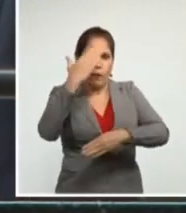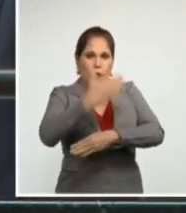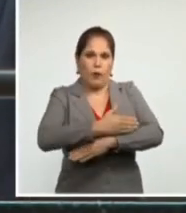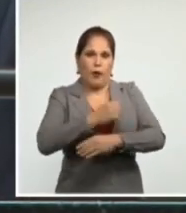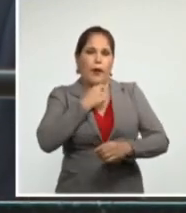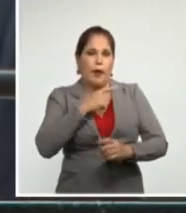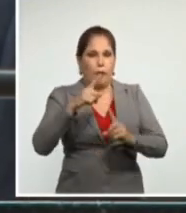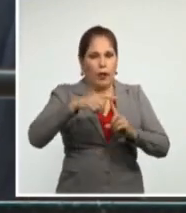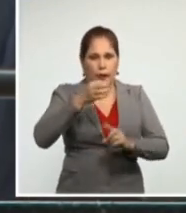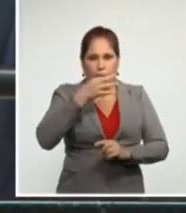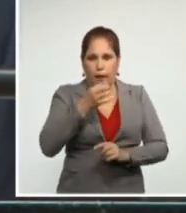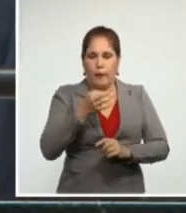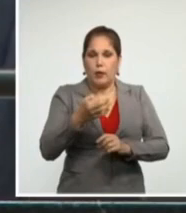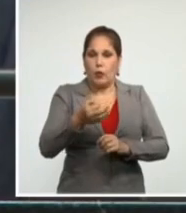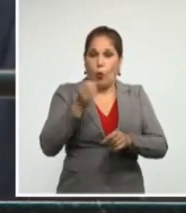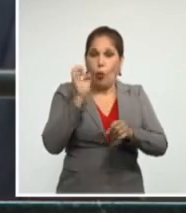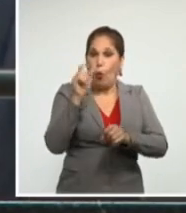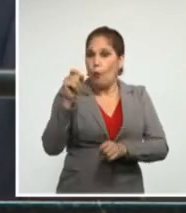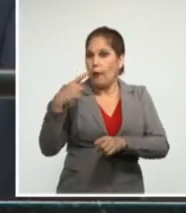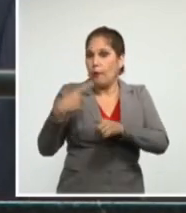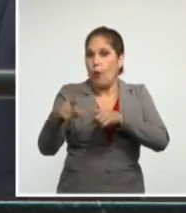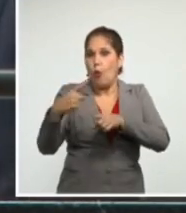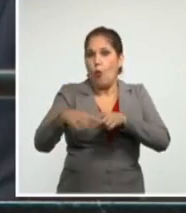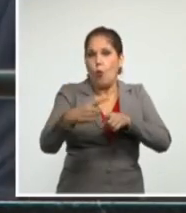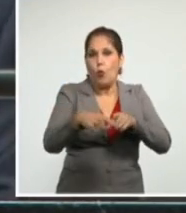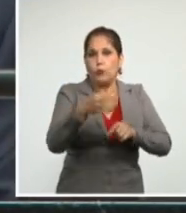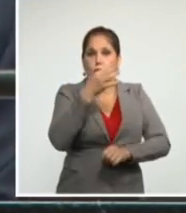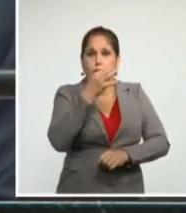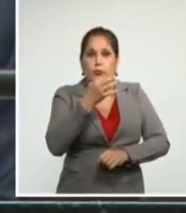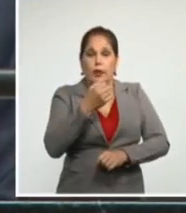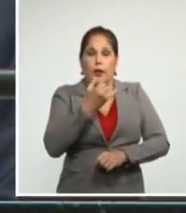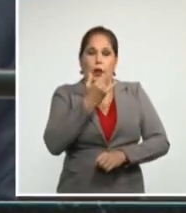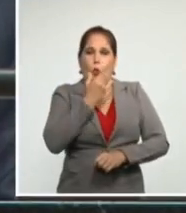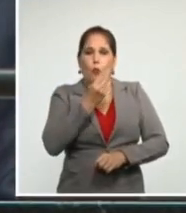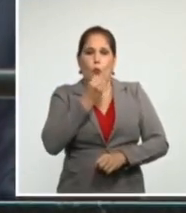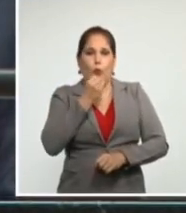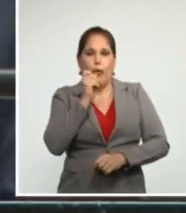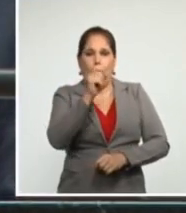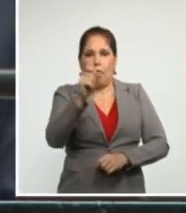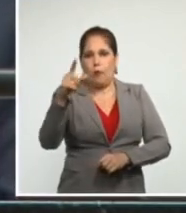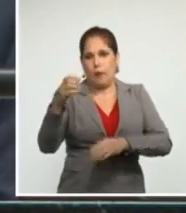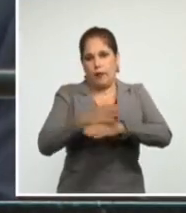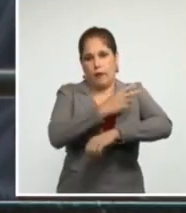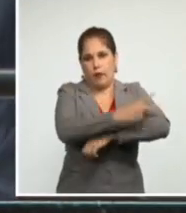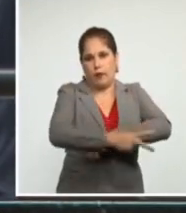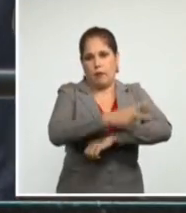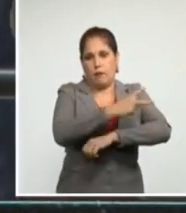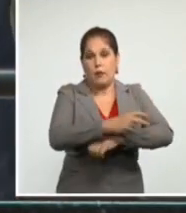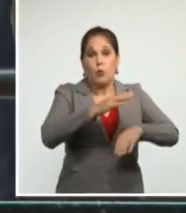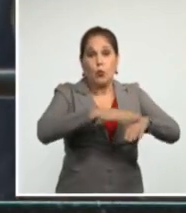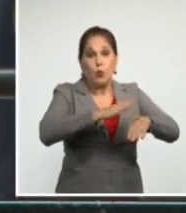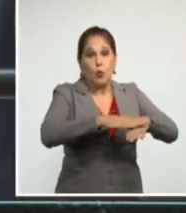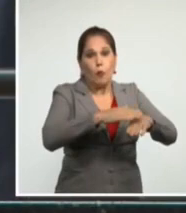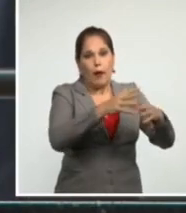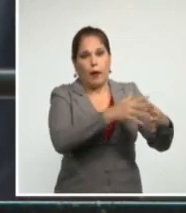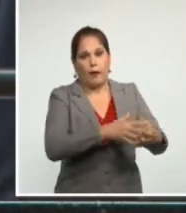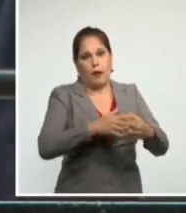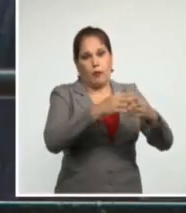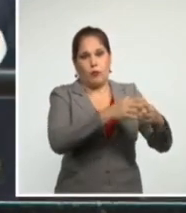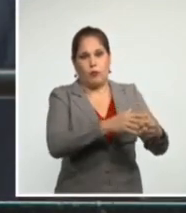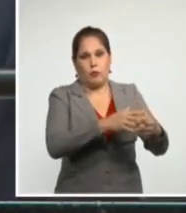y fármacos idóneos que se nos impide adquirir de compañías estadounidenses